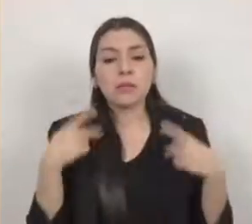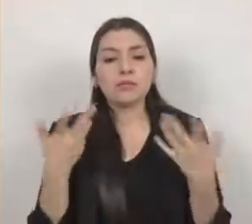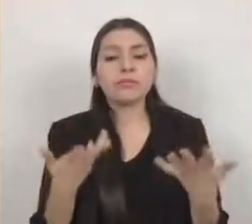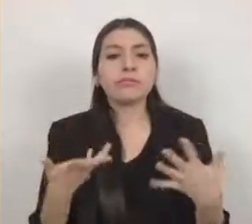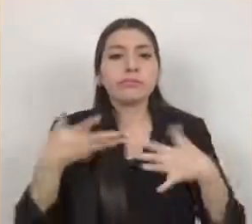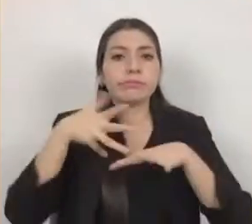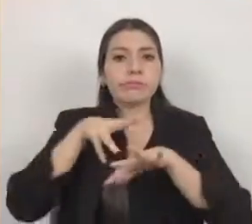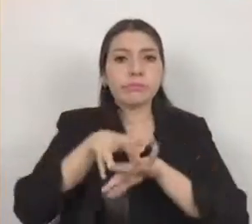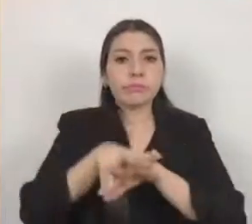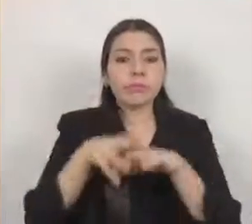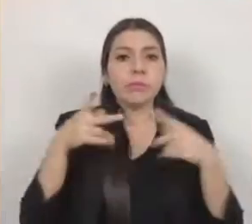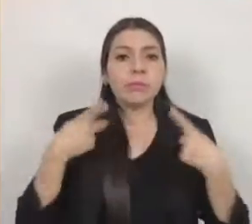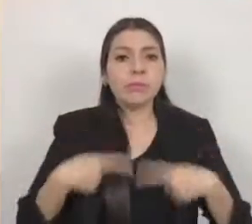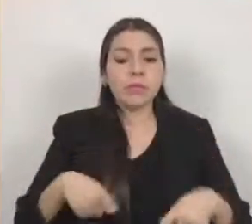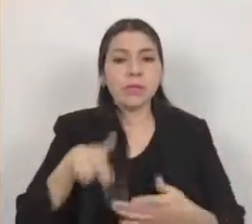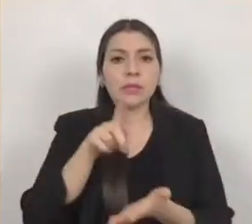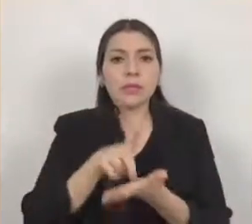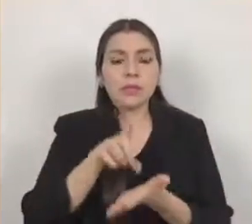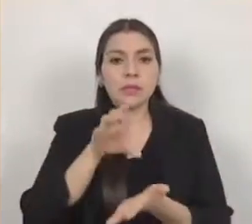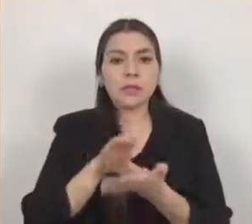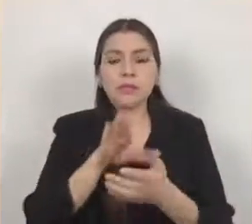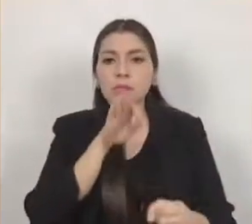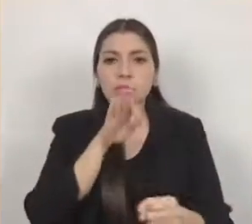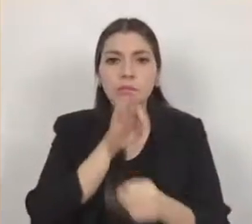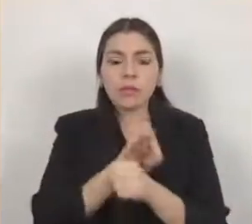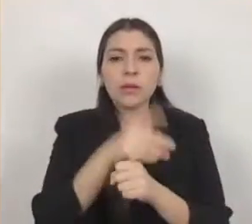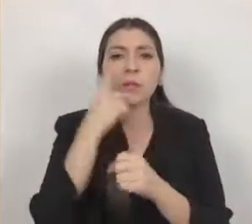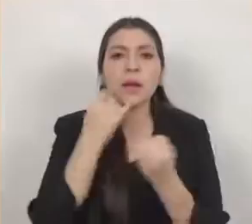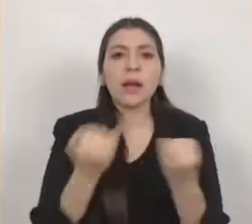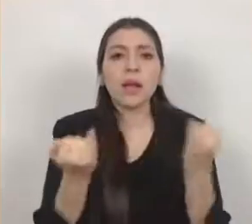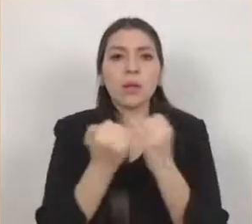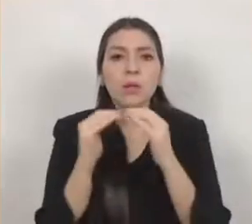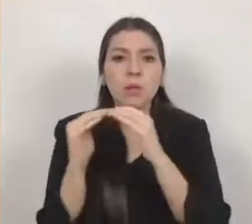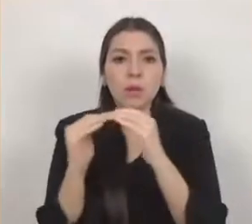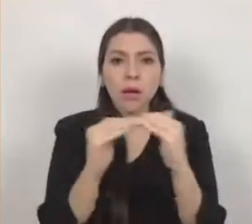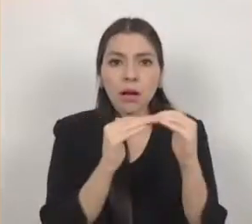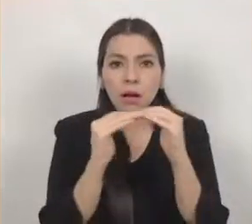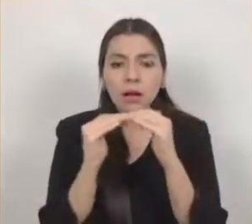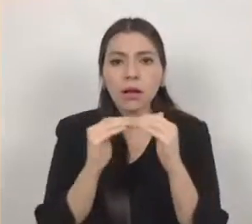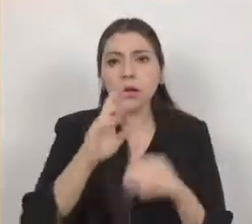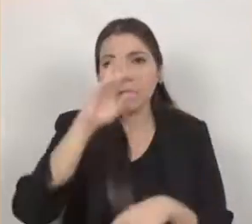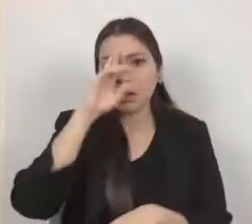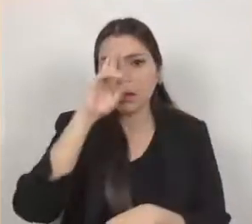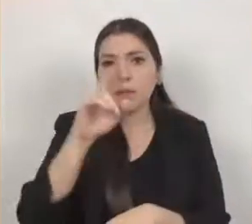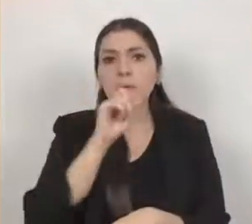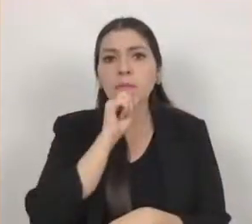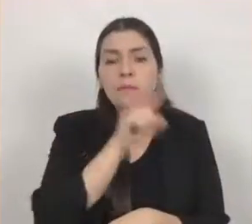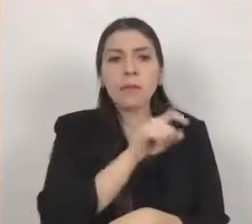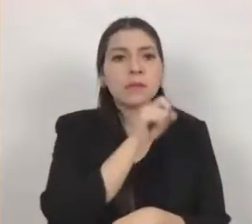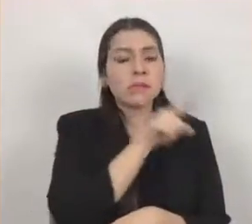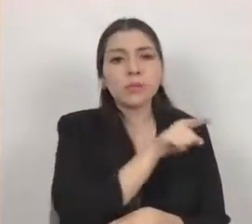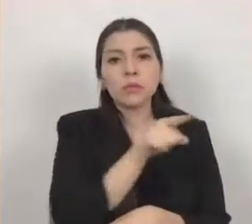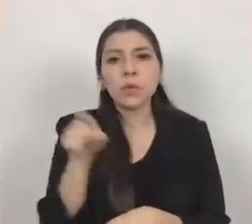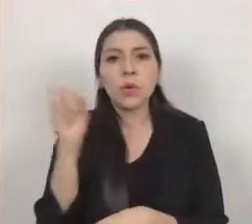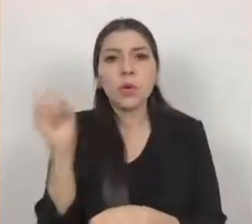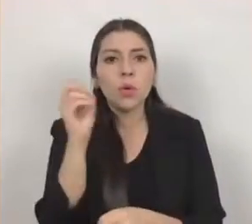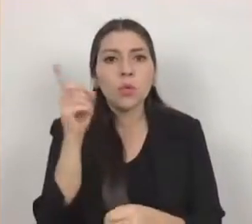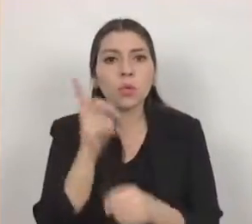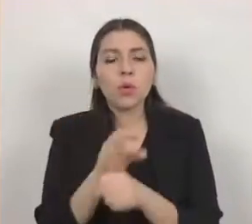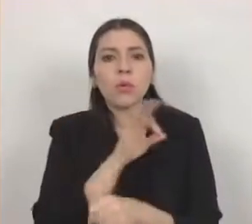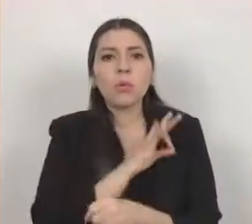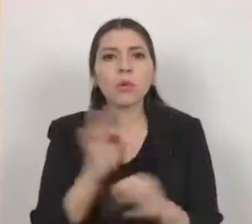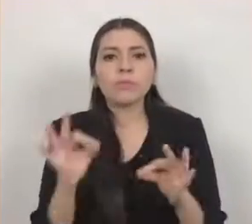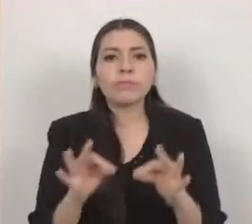discapacidad dentro de un marco de igualdad respeto y equiparación de oportunidades para su plena integración social